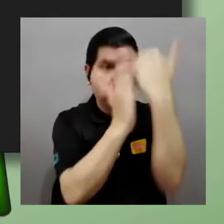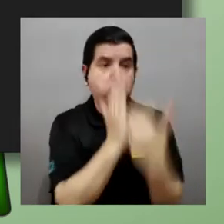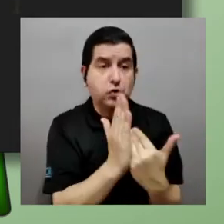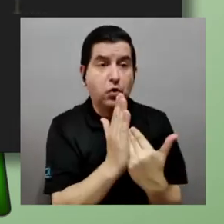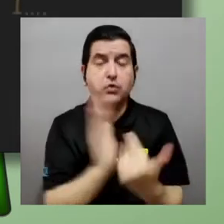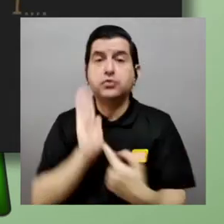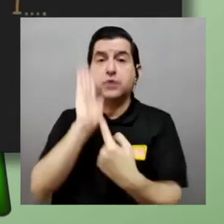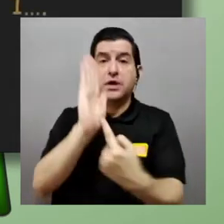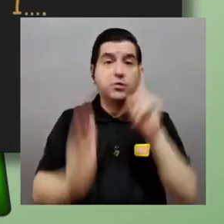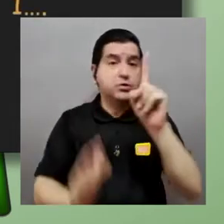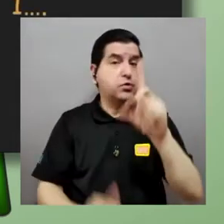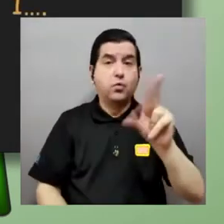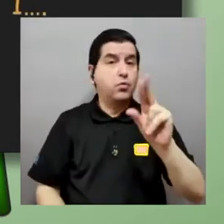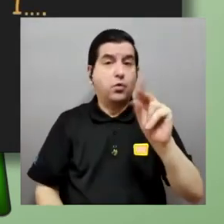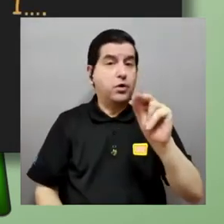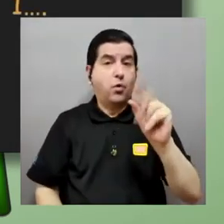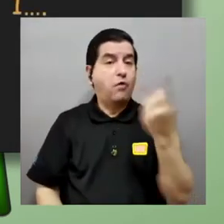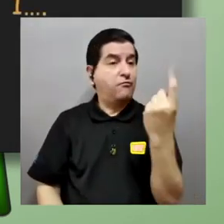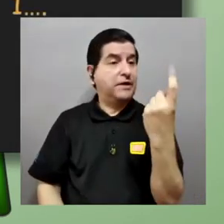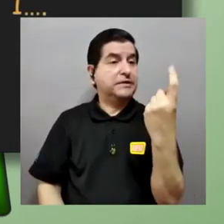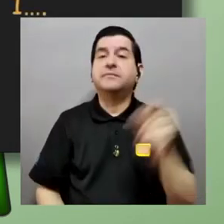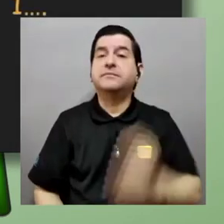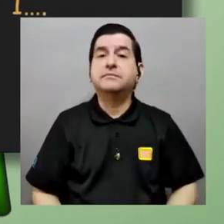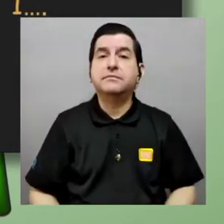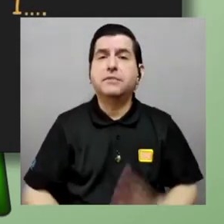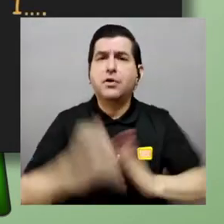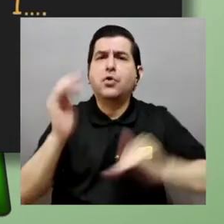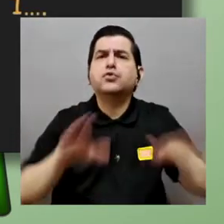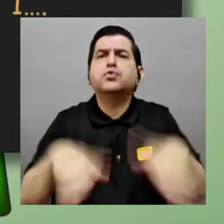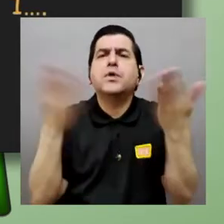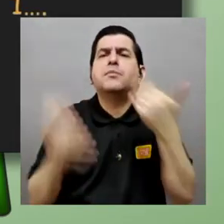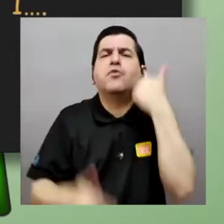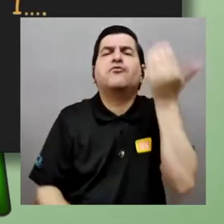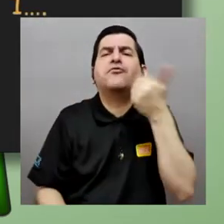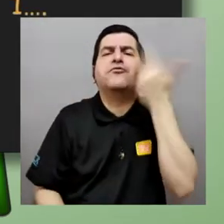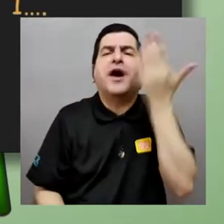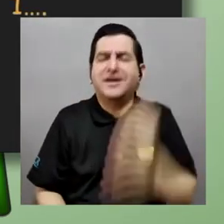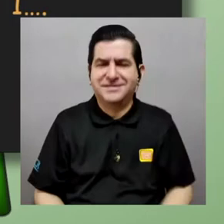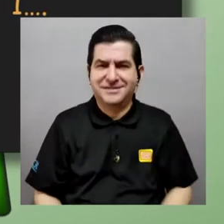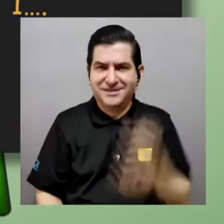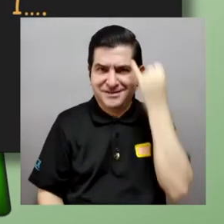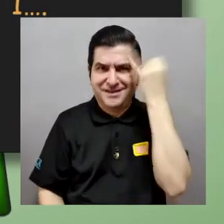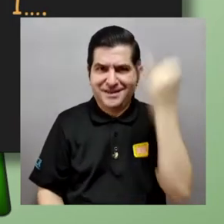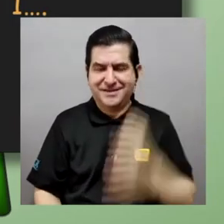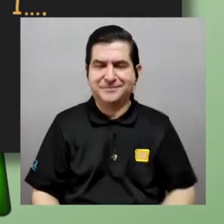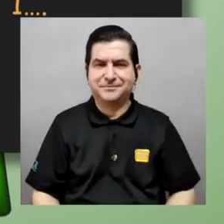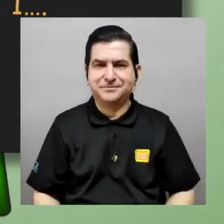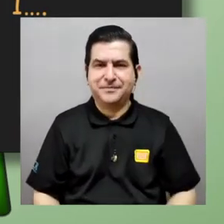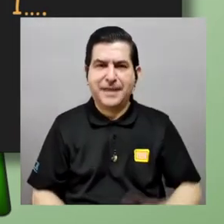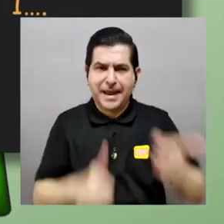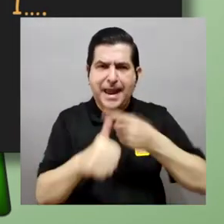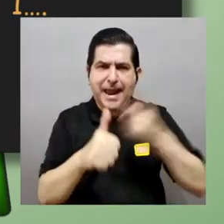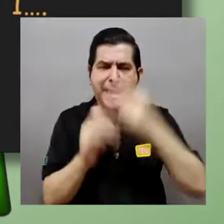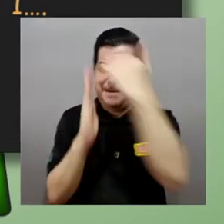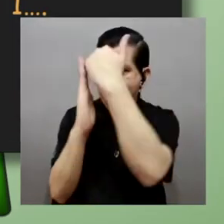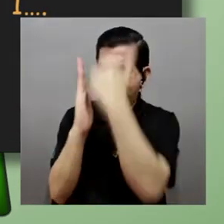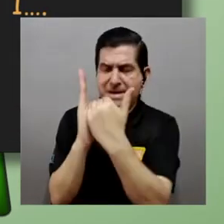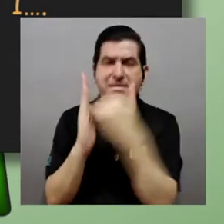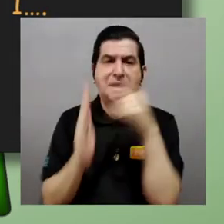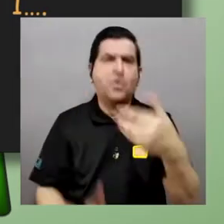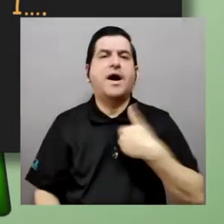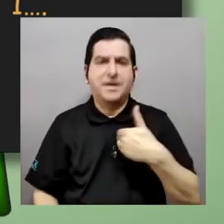que no está ¿cómo lo construimos? ¿ven que fácil? es el argumento muy sencillo el primero de la lista yo lo tengo ahí ustedes están viendo